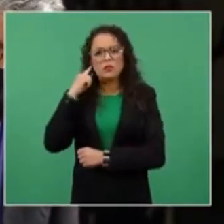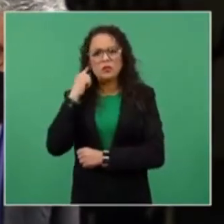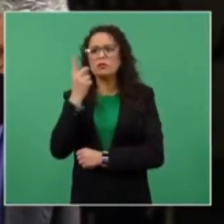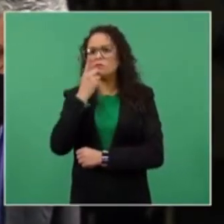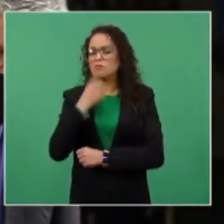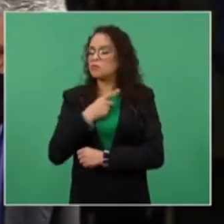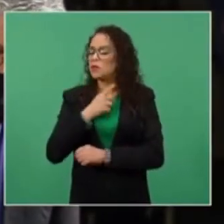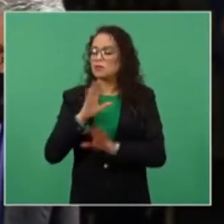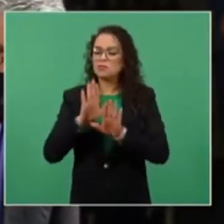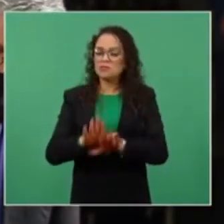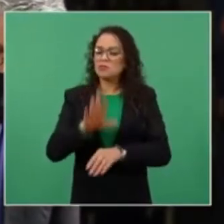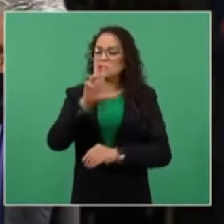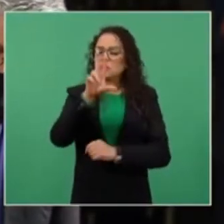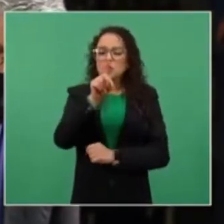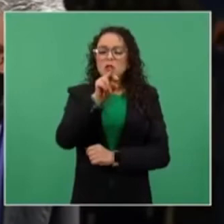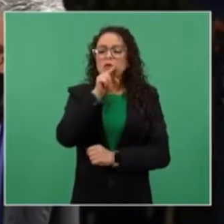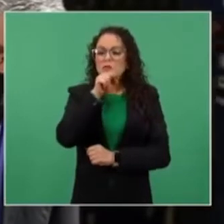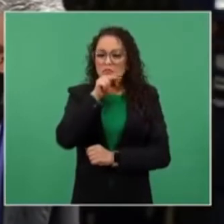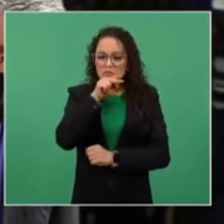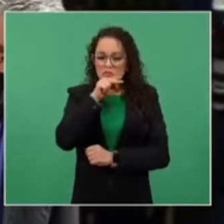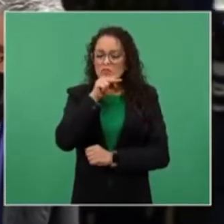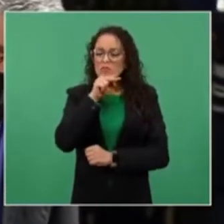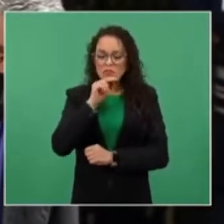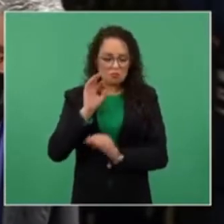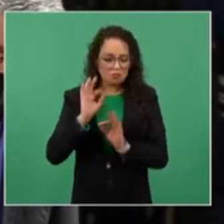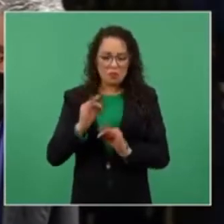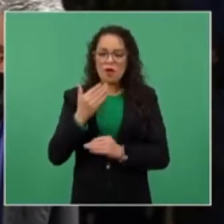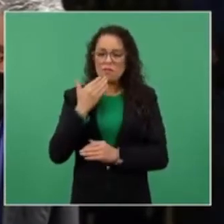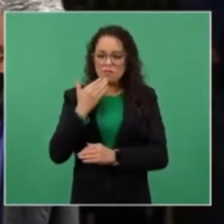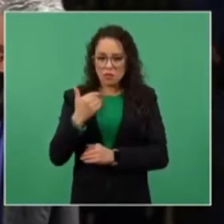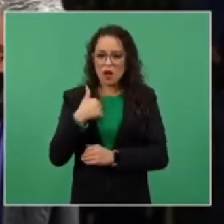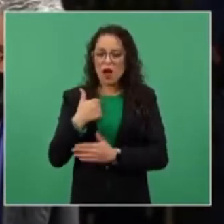no me preocupara, que todo iba a estar bien. Más sin embargo,